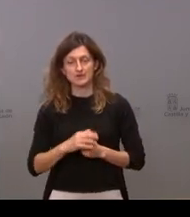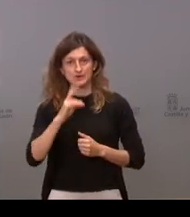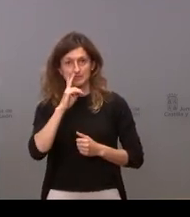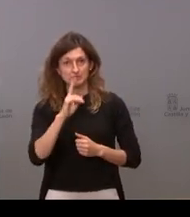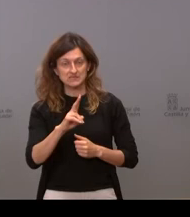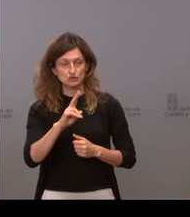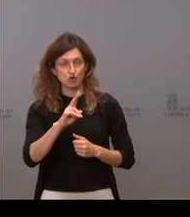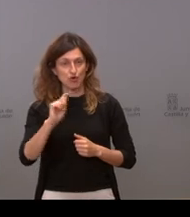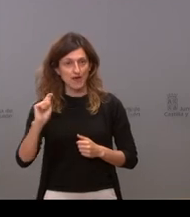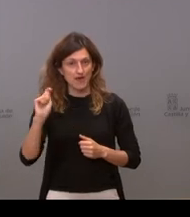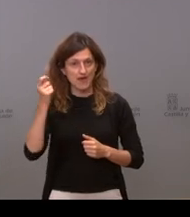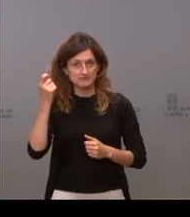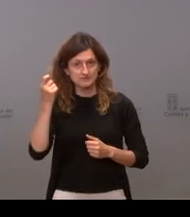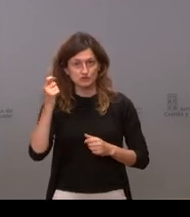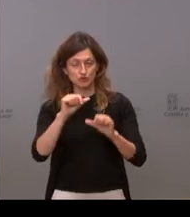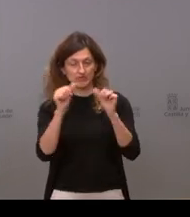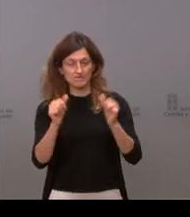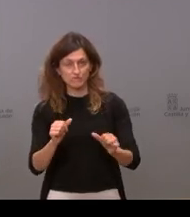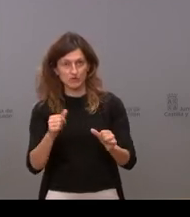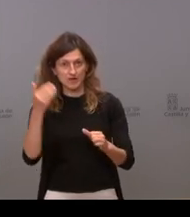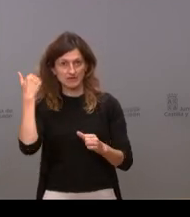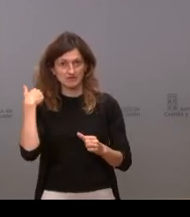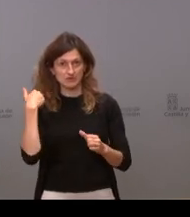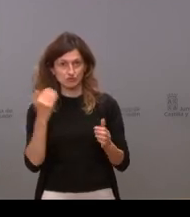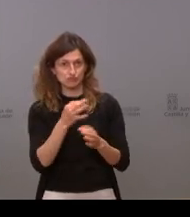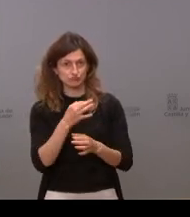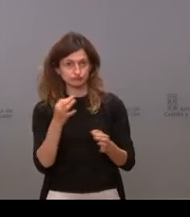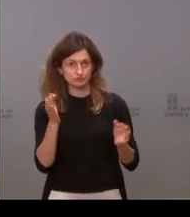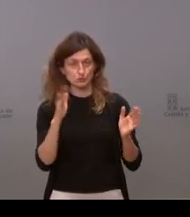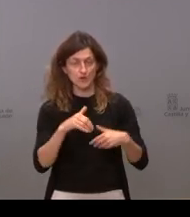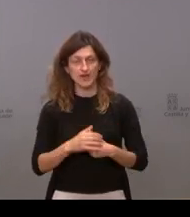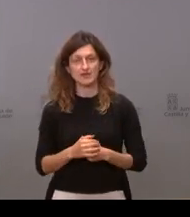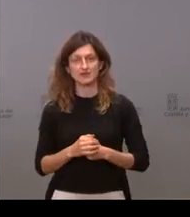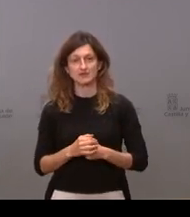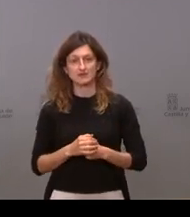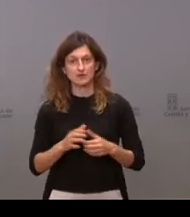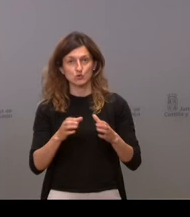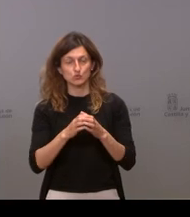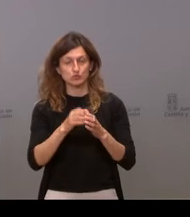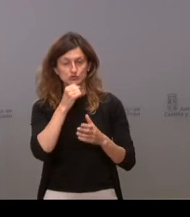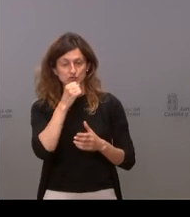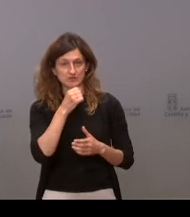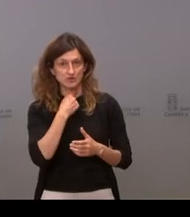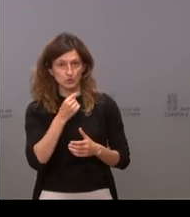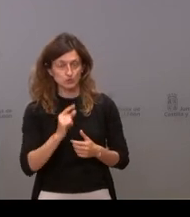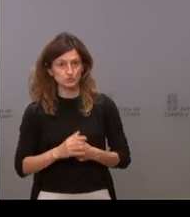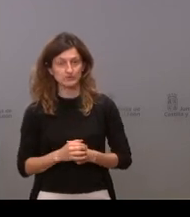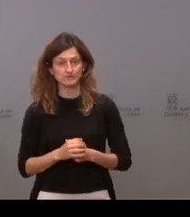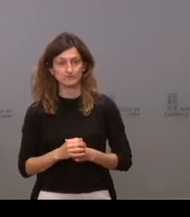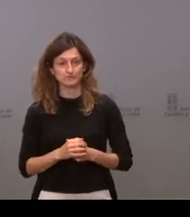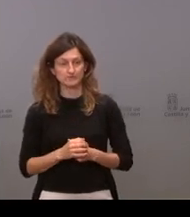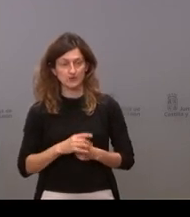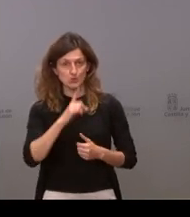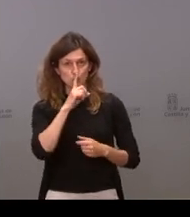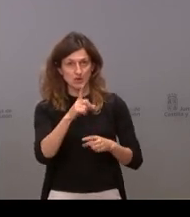éxito esperado al anterior formato de esta legislación que fue vetado por el Partido Socialista y todo el año y